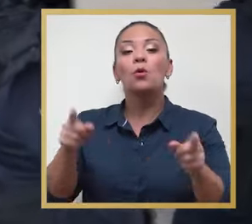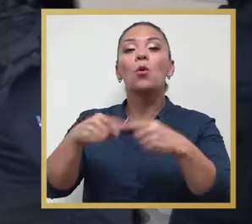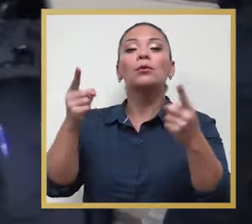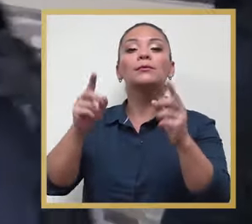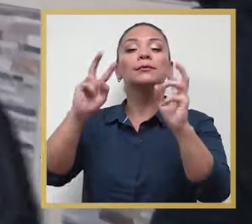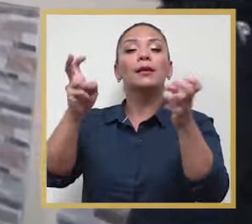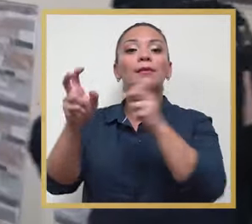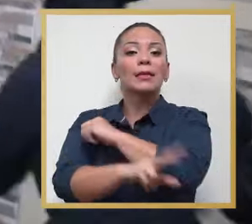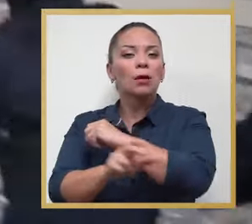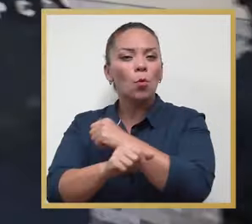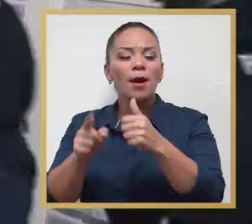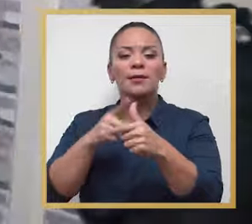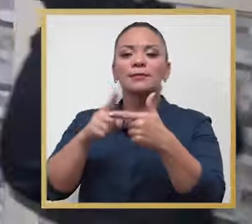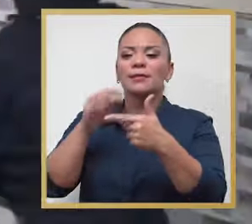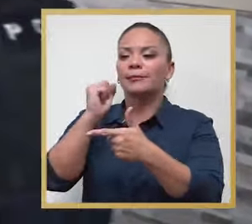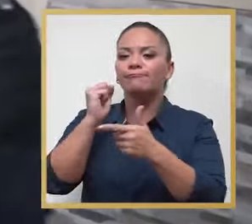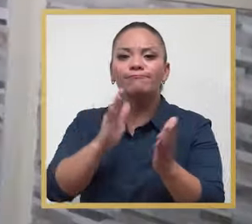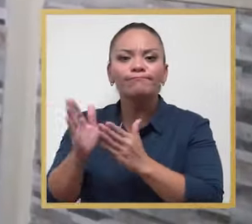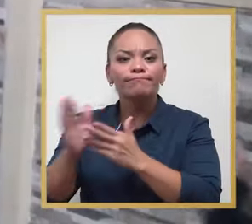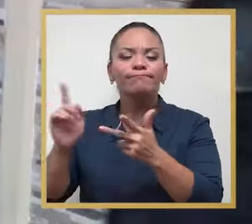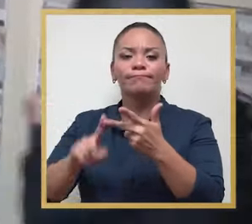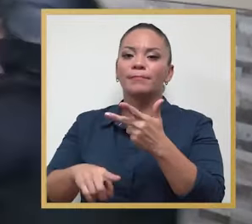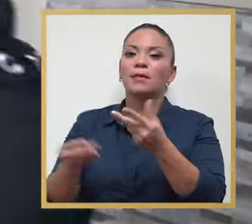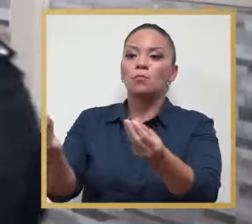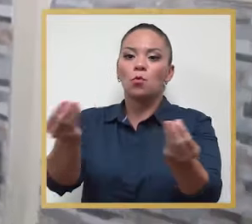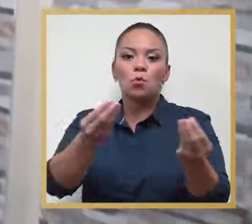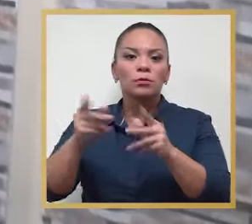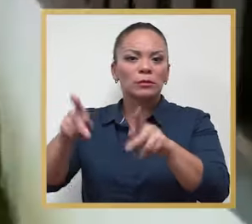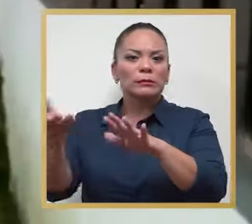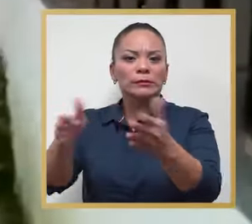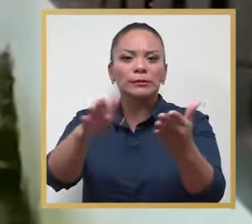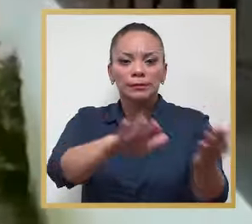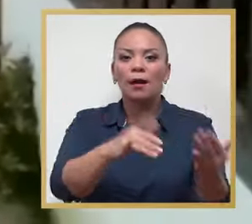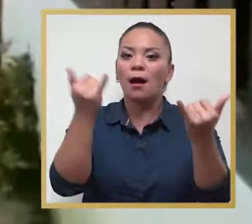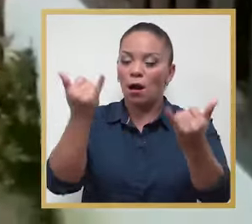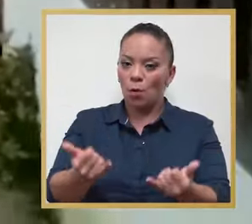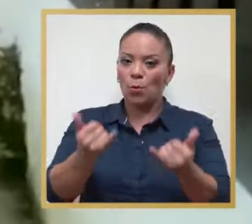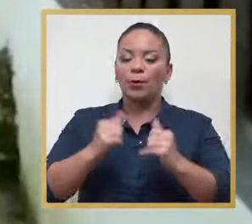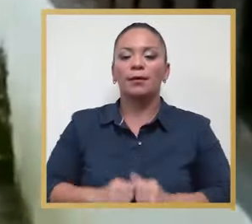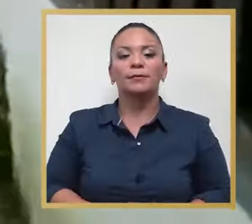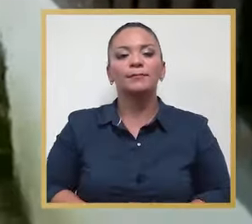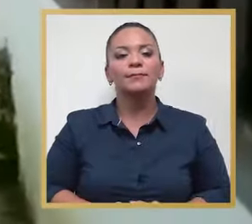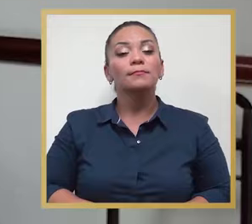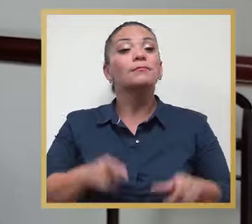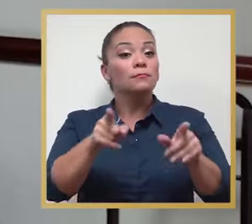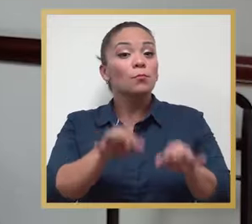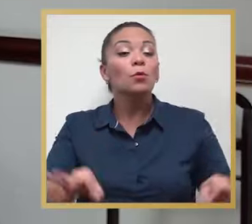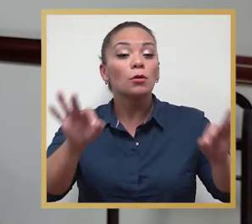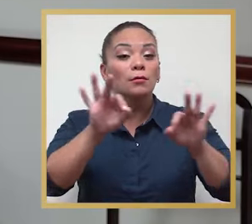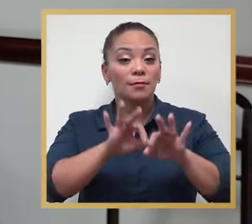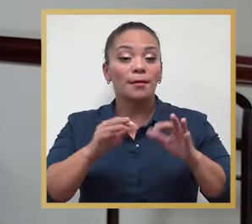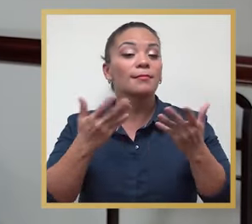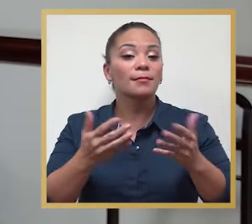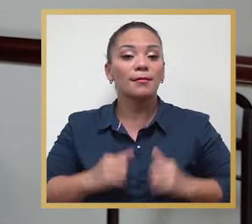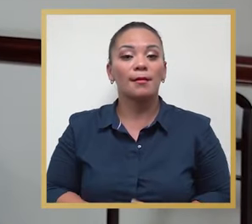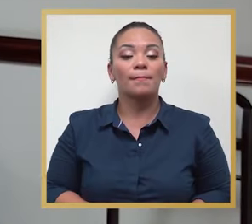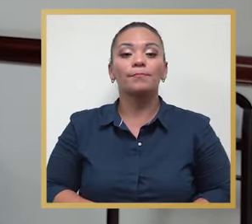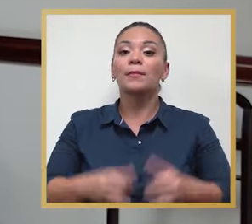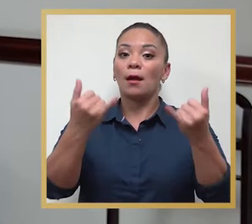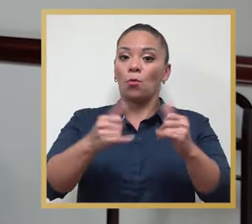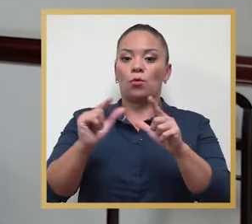organizado y la cantidad de homicidios que se presentan hasta el momento? Es importante que hay un despliegue